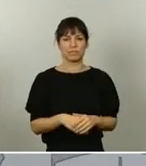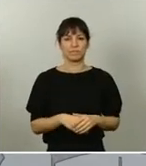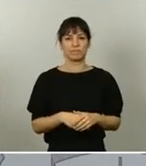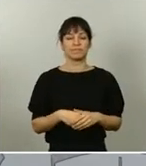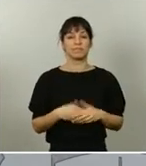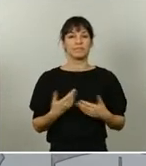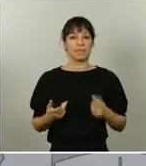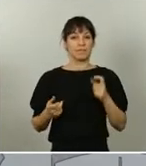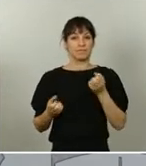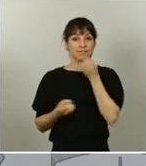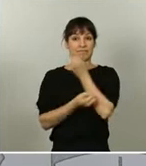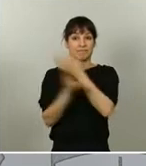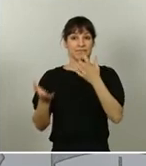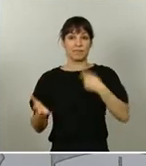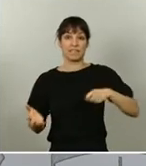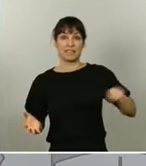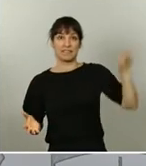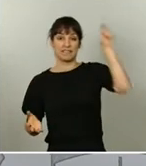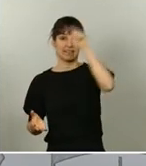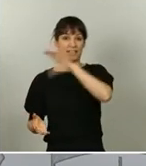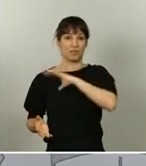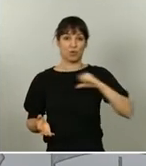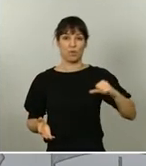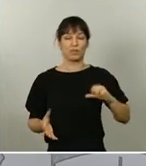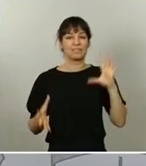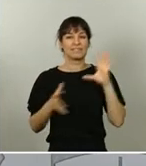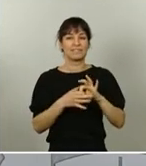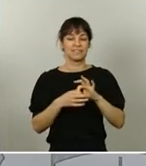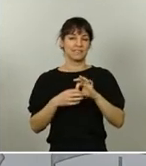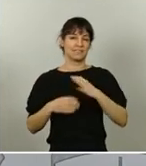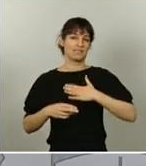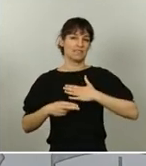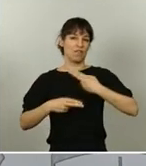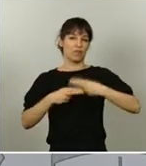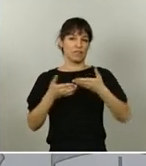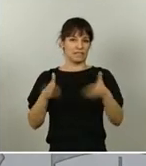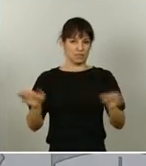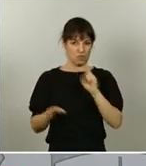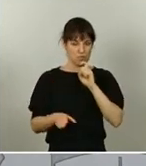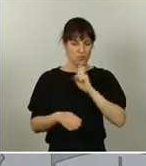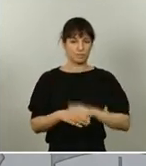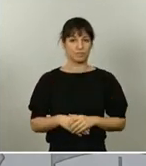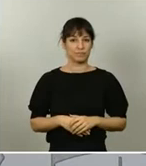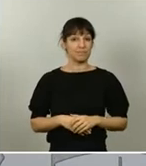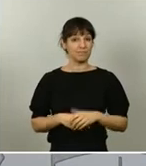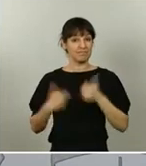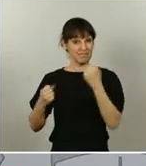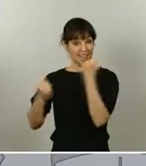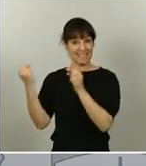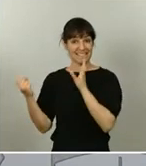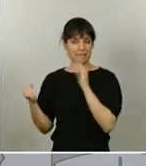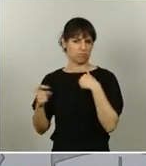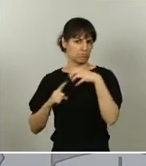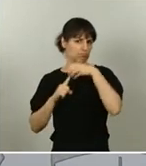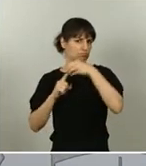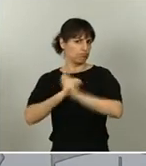presidentes y presidentas autonómicos en relación con la apertura de nuestras fronteras. Si la automoción es un sector estratégico para nuestro